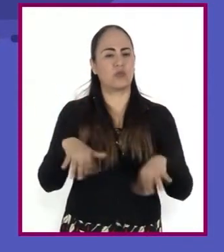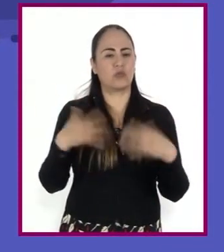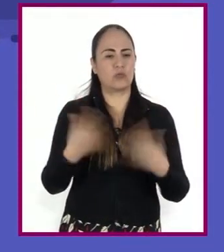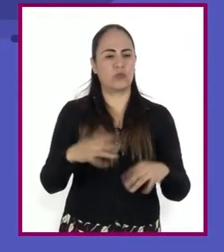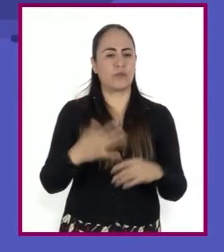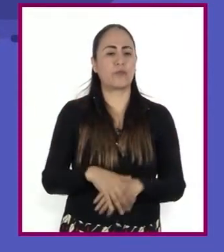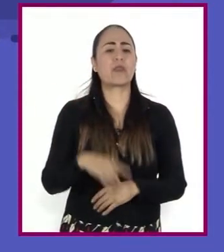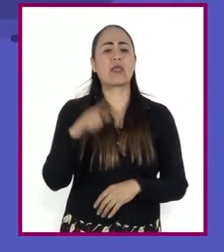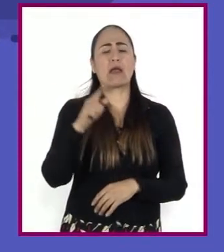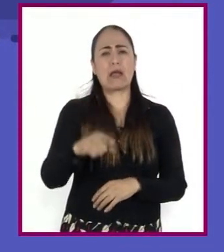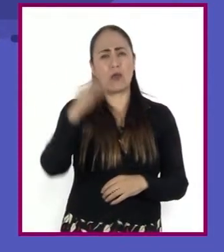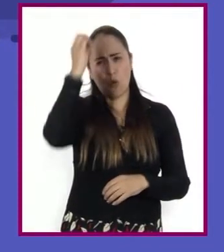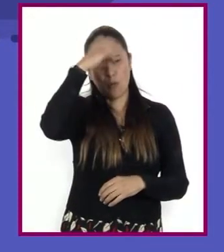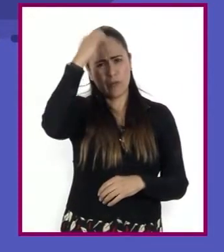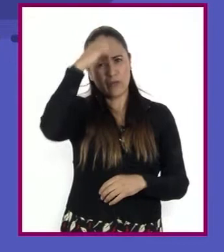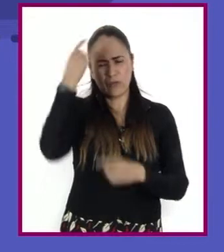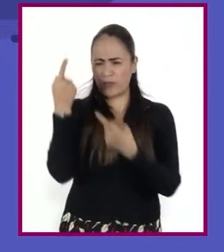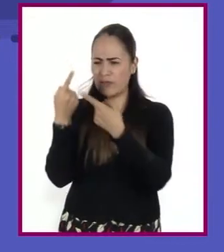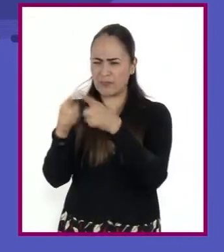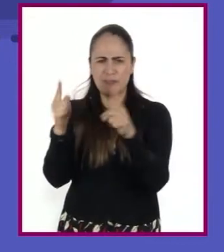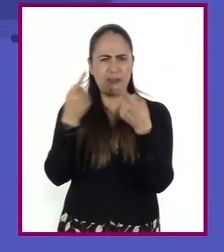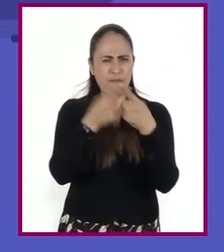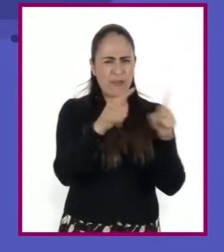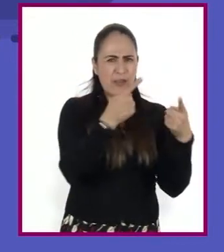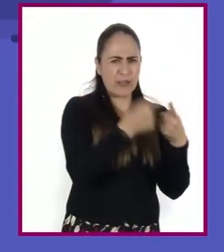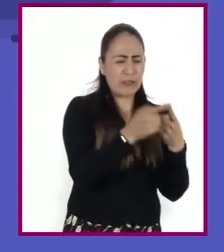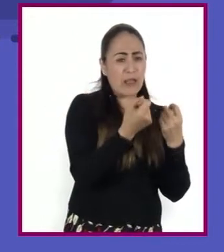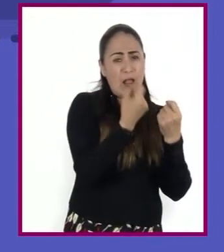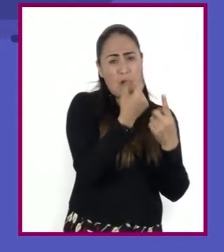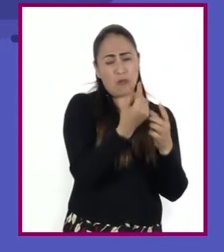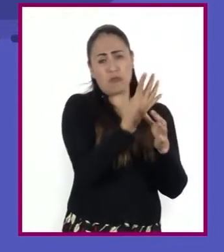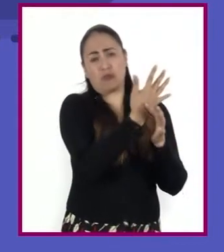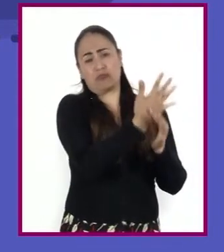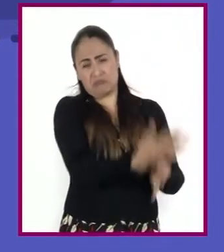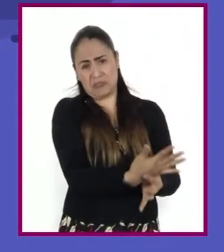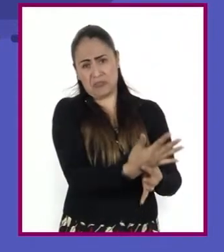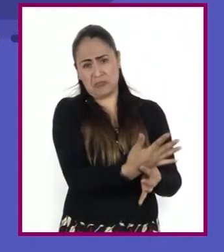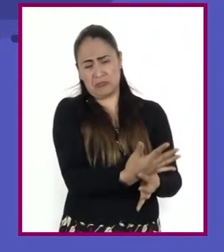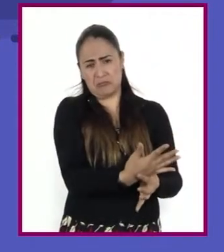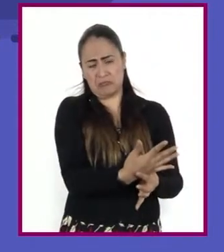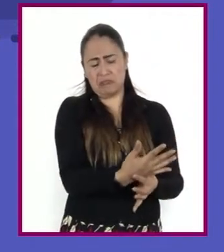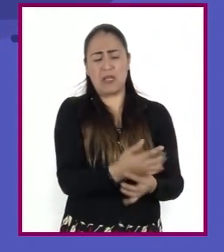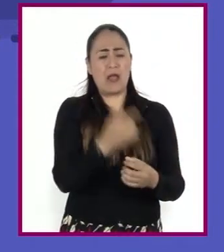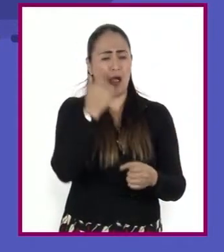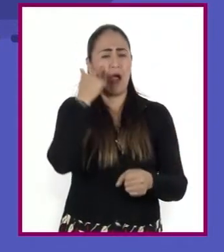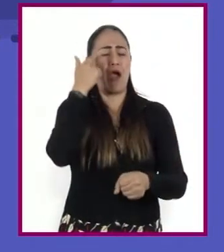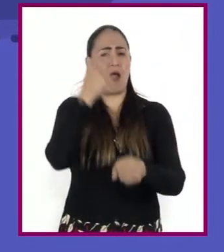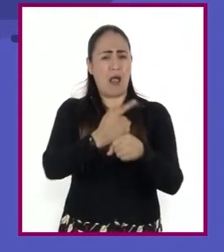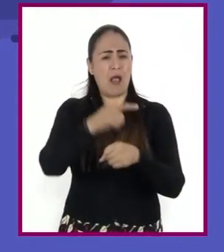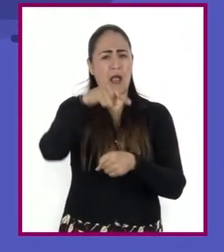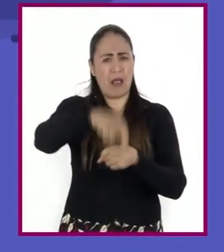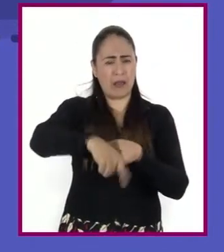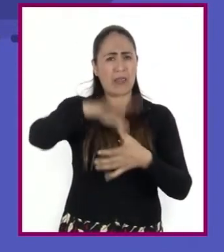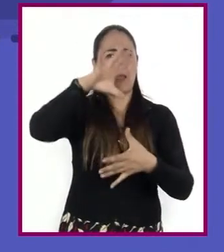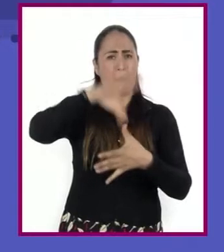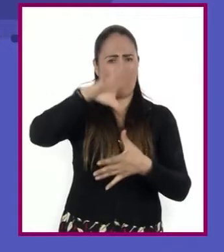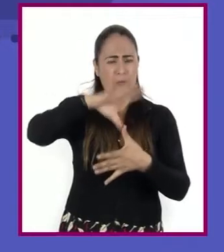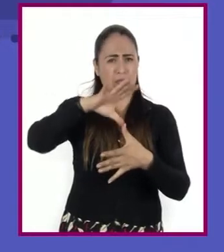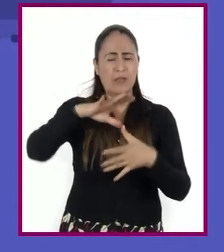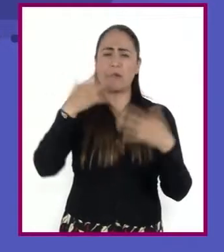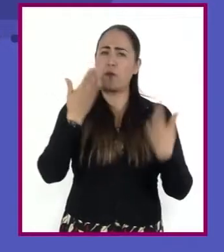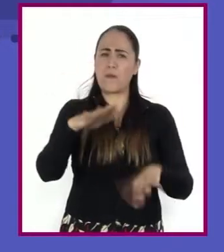abundan las opiniones encontradas. Unos sostienen la postura de que el descubrimiento de América es algo que debe